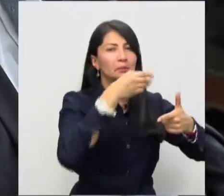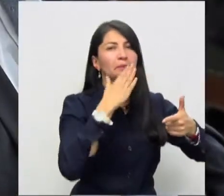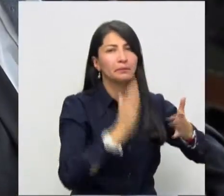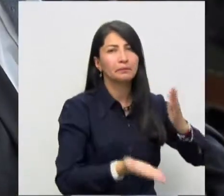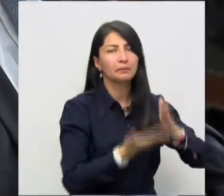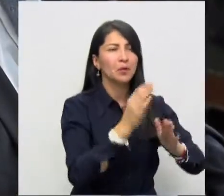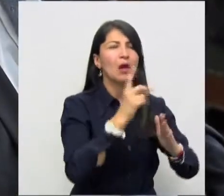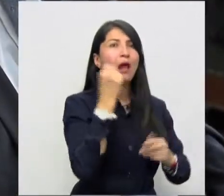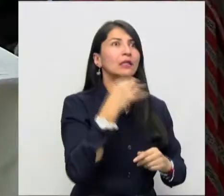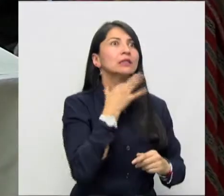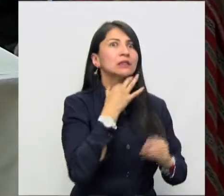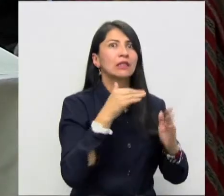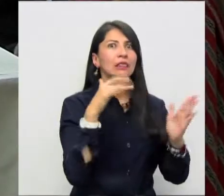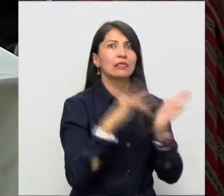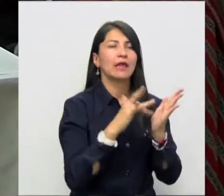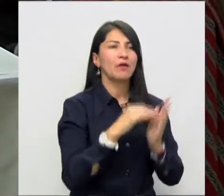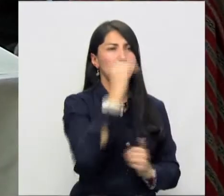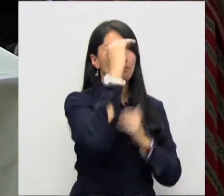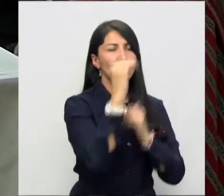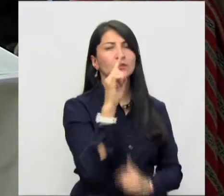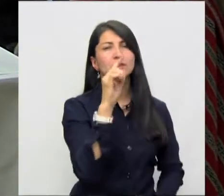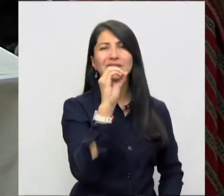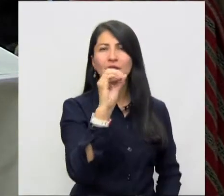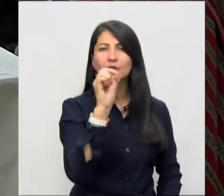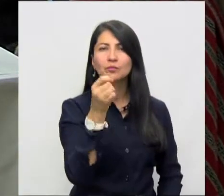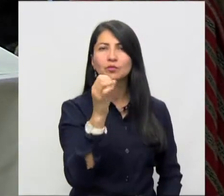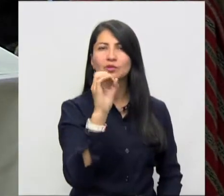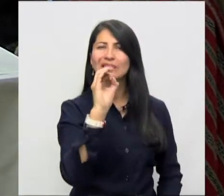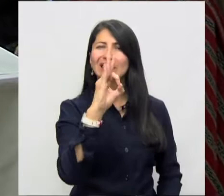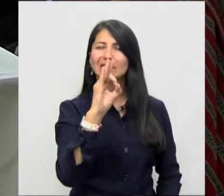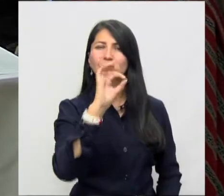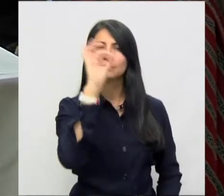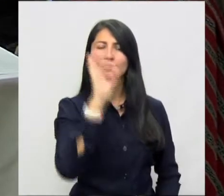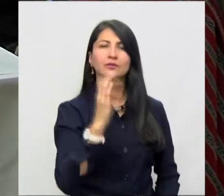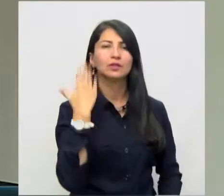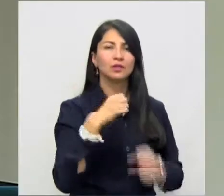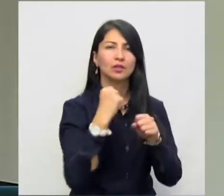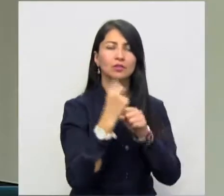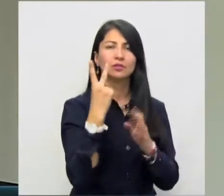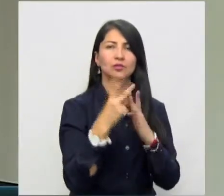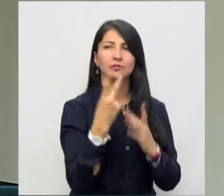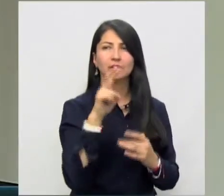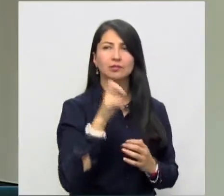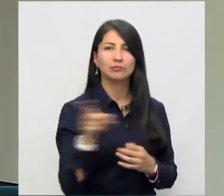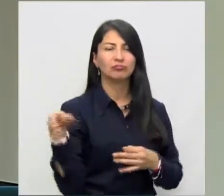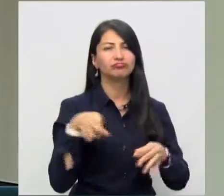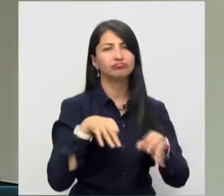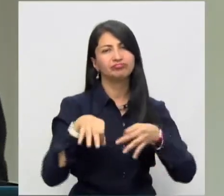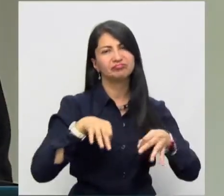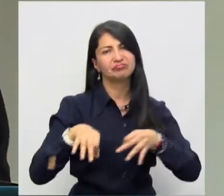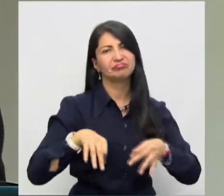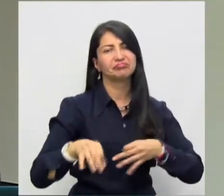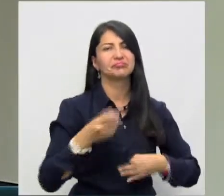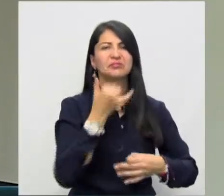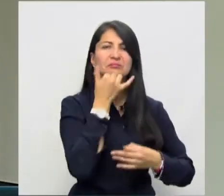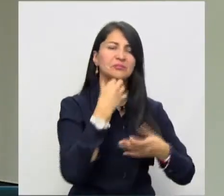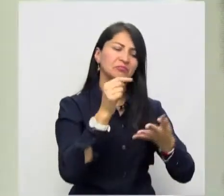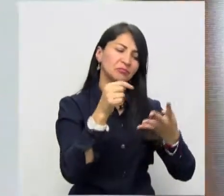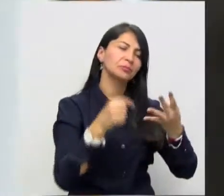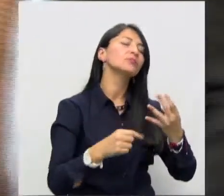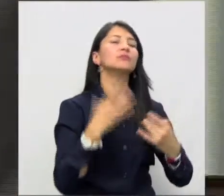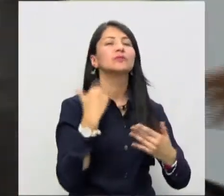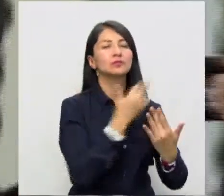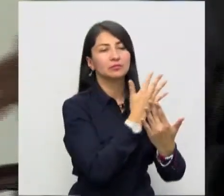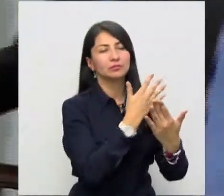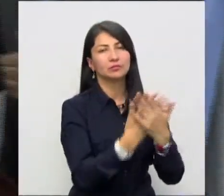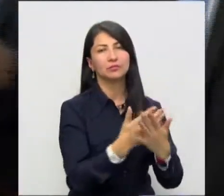que disminuyó su déficit en 0.3 puntos porcentuales en 2017, explicado por los mayores ingresos obtenidos en la